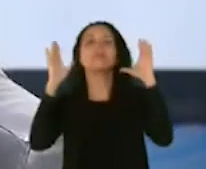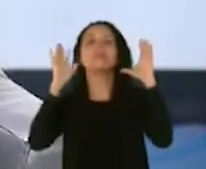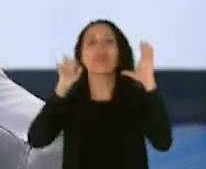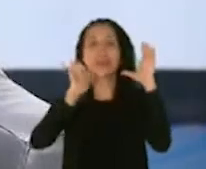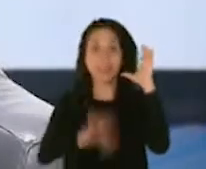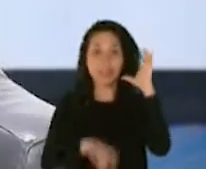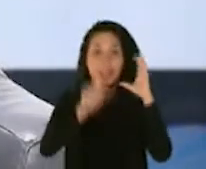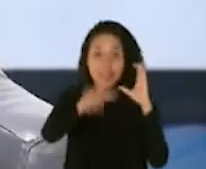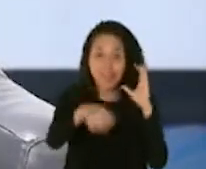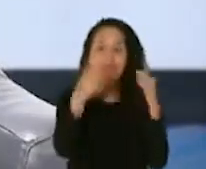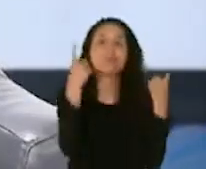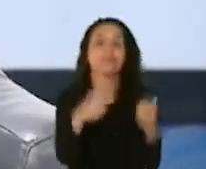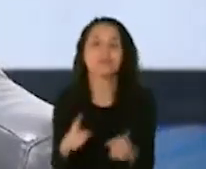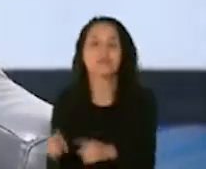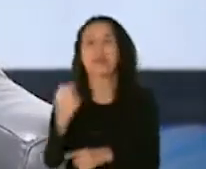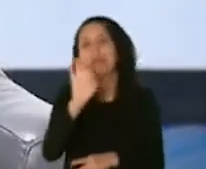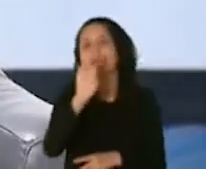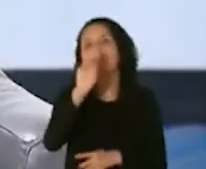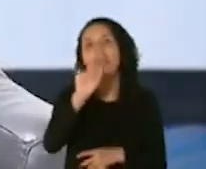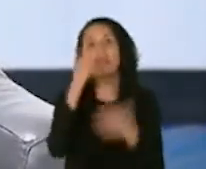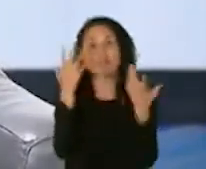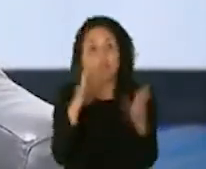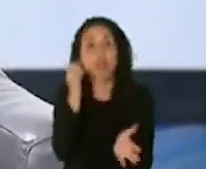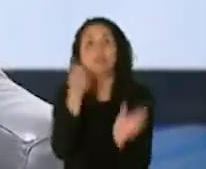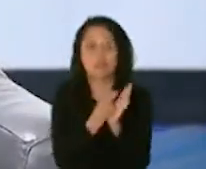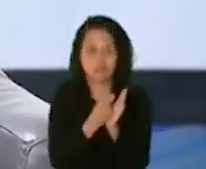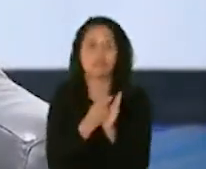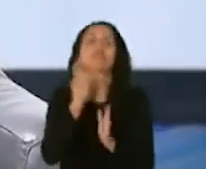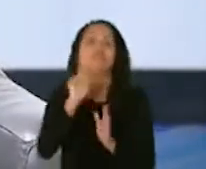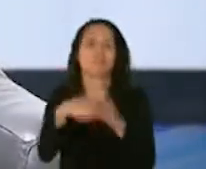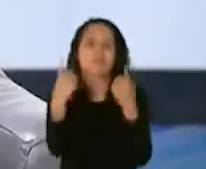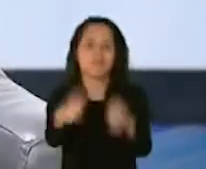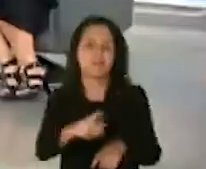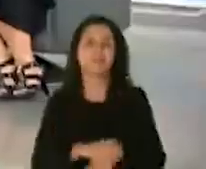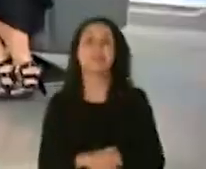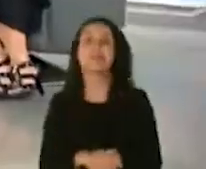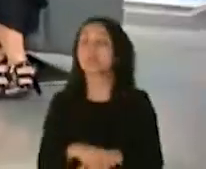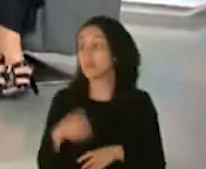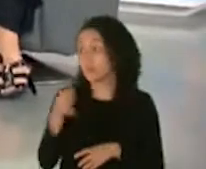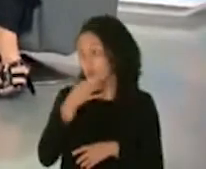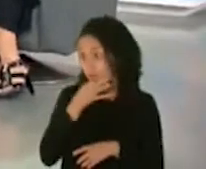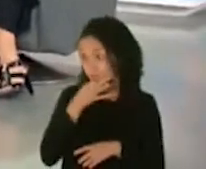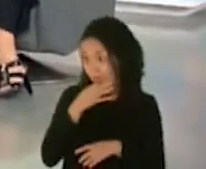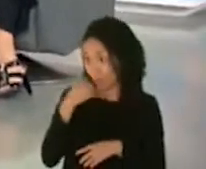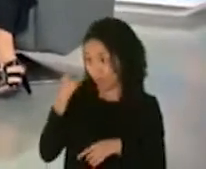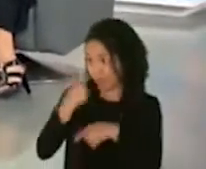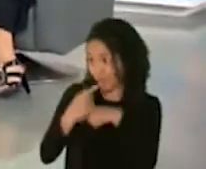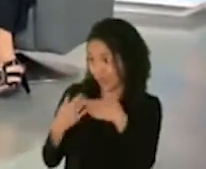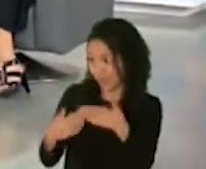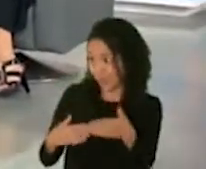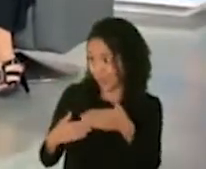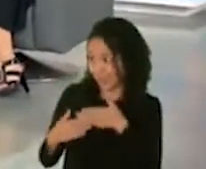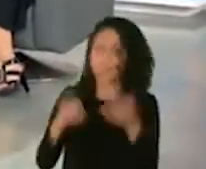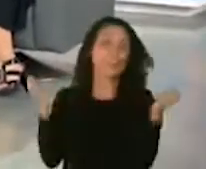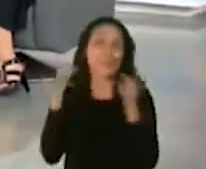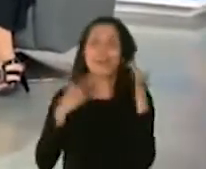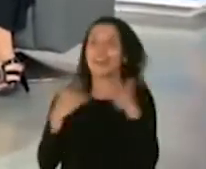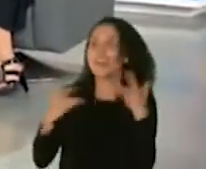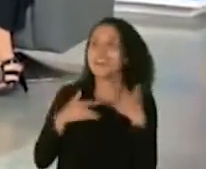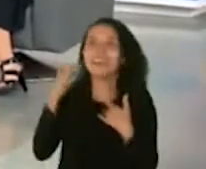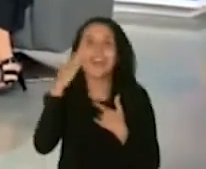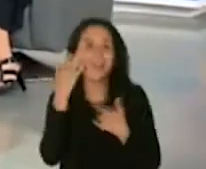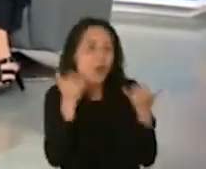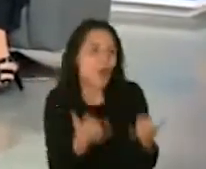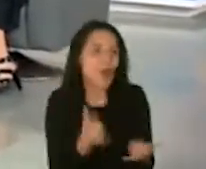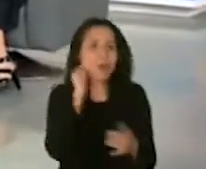ocurrir inmediatamente. La FDA emita su autorización. O sea que en los próximos días, ¿no? Todo el mundo está ansioso por saber que es hoy,